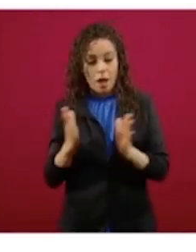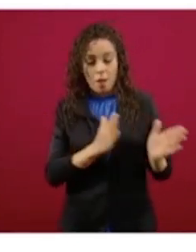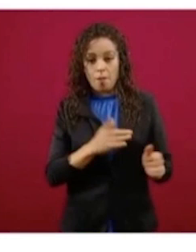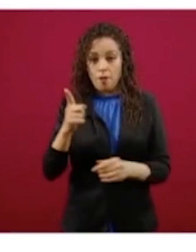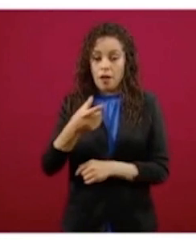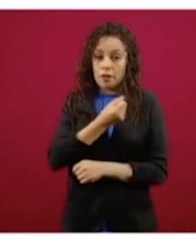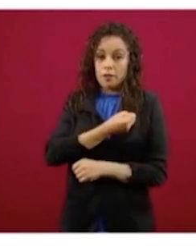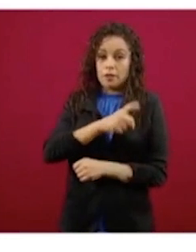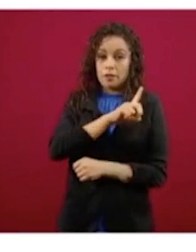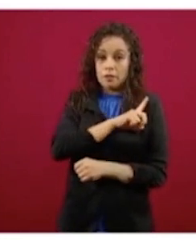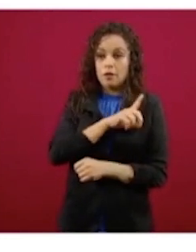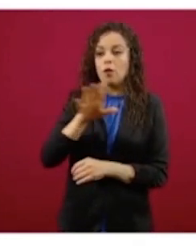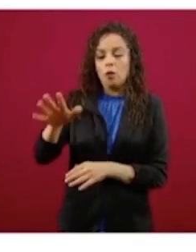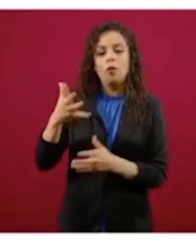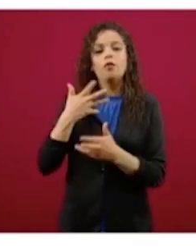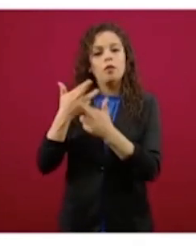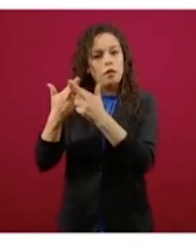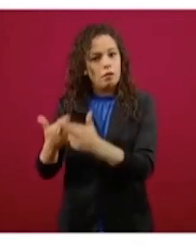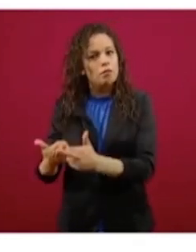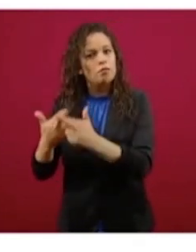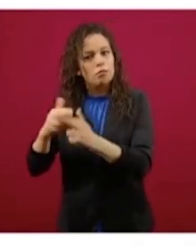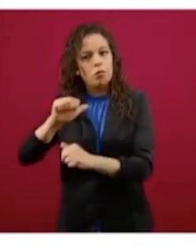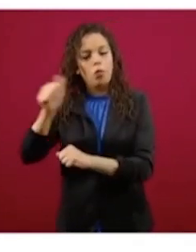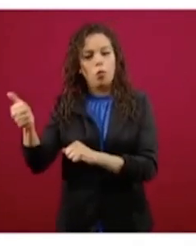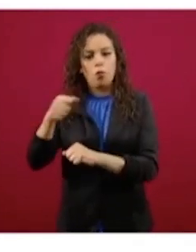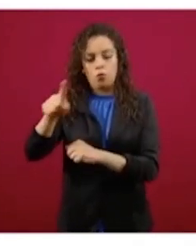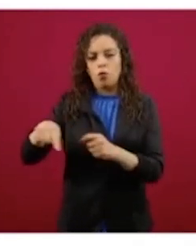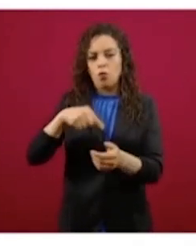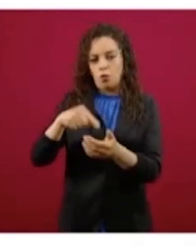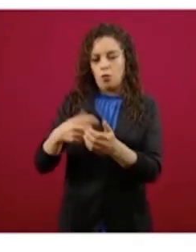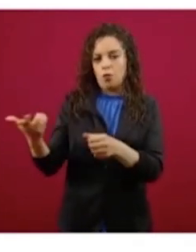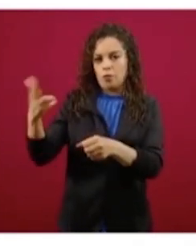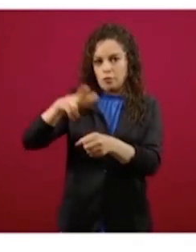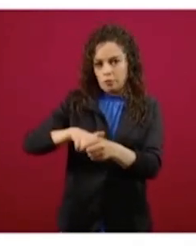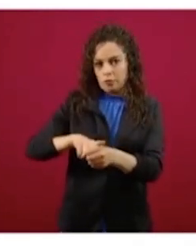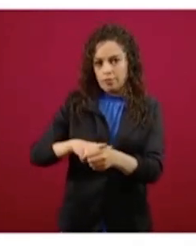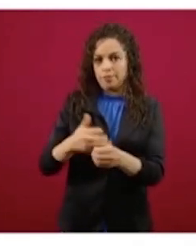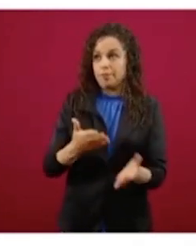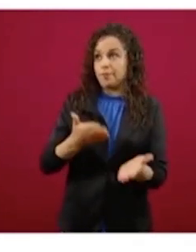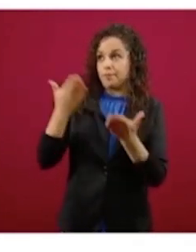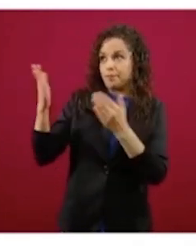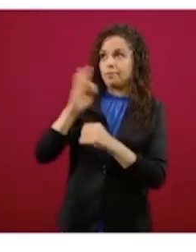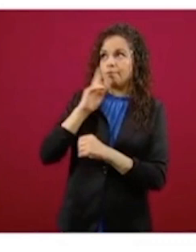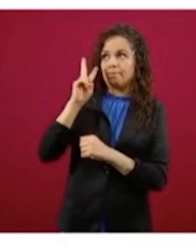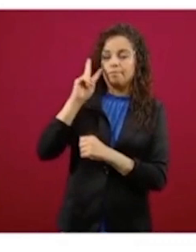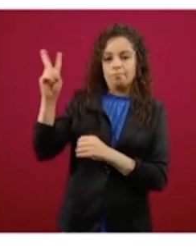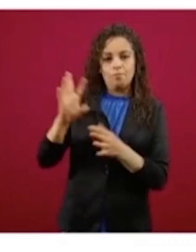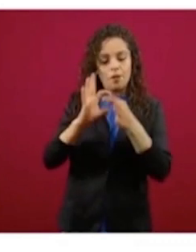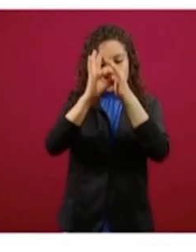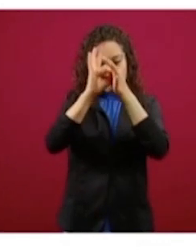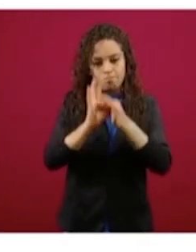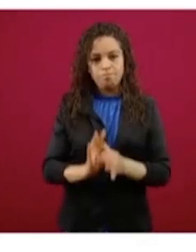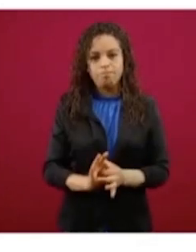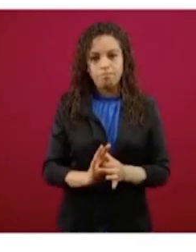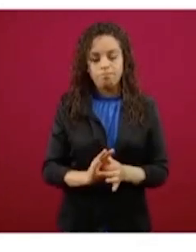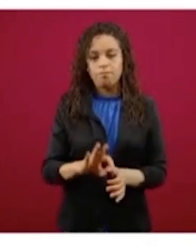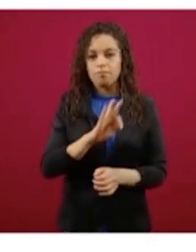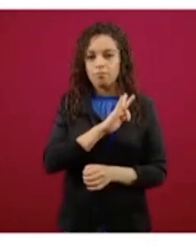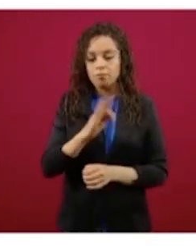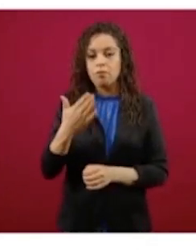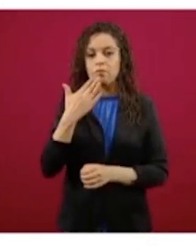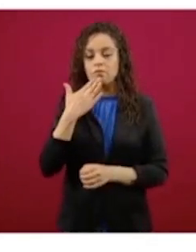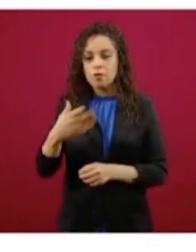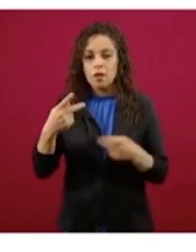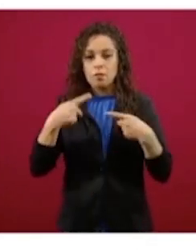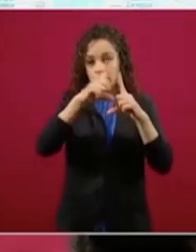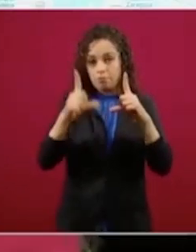tienen capacidades disponibles. Entonces, estamos viendo ese esquema de coordinación para que se puedan distribuir las personas